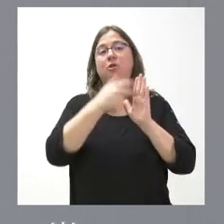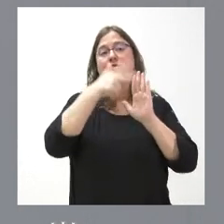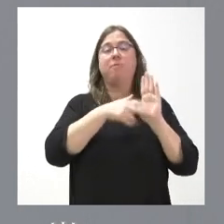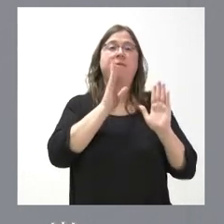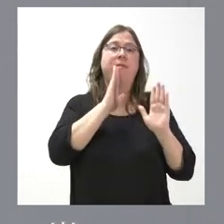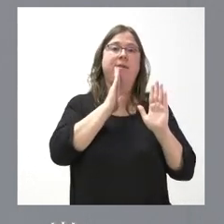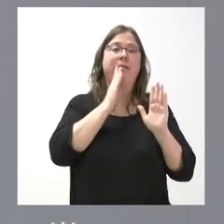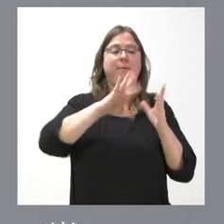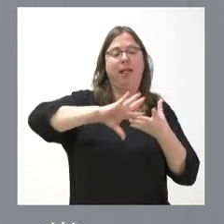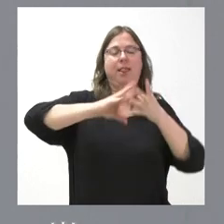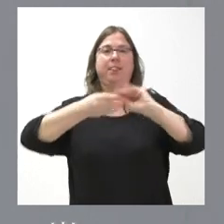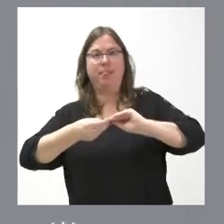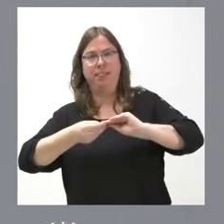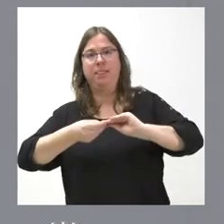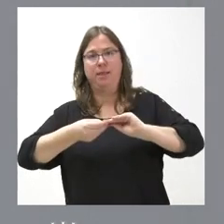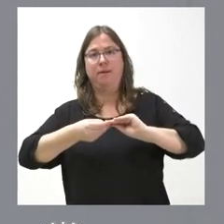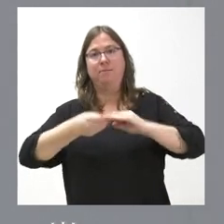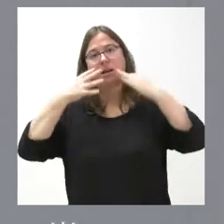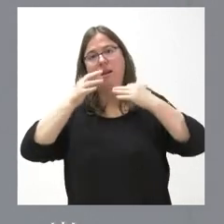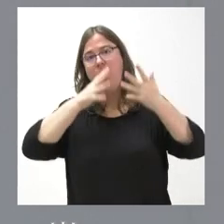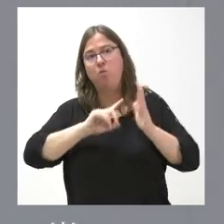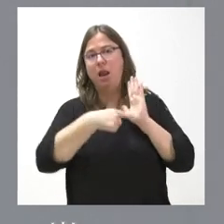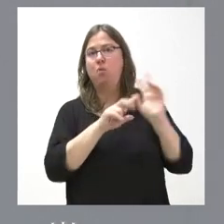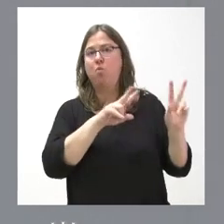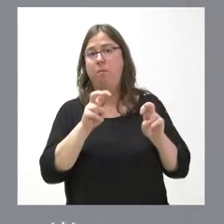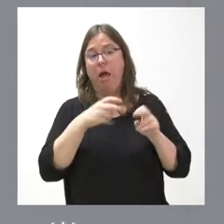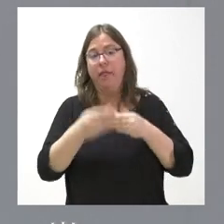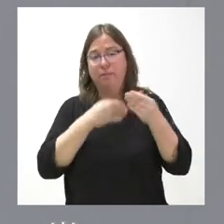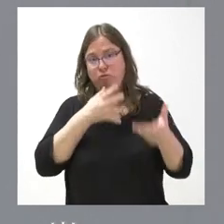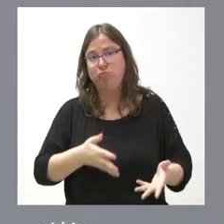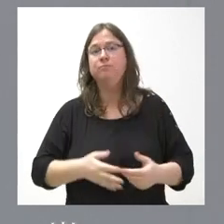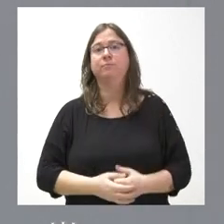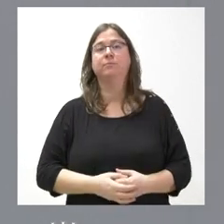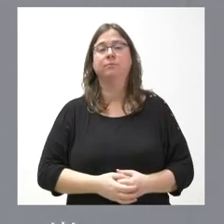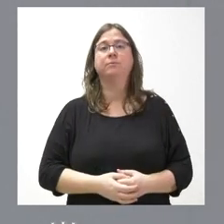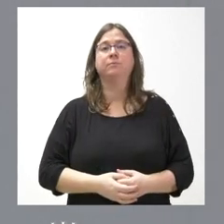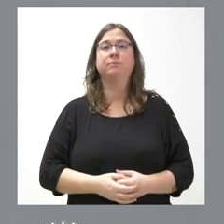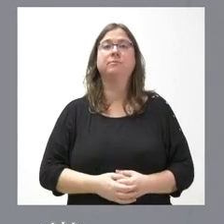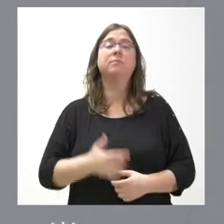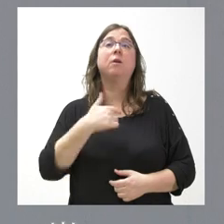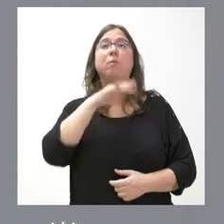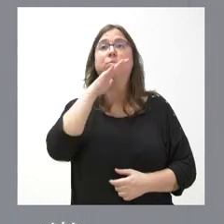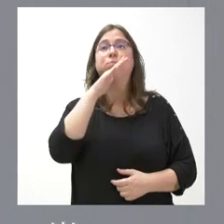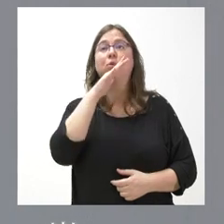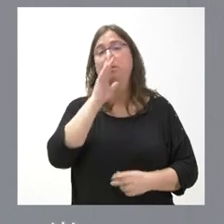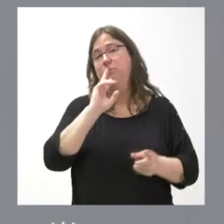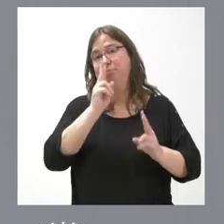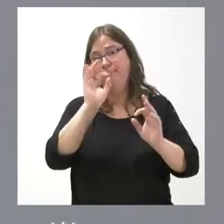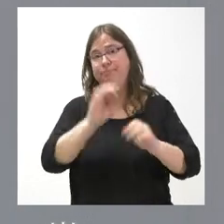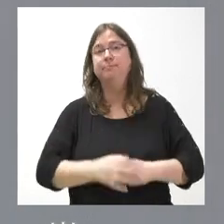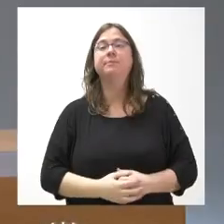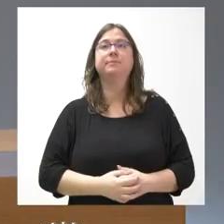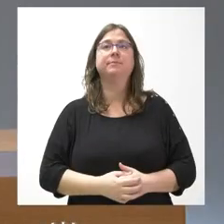previa, pues ajustarla a la realidad de la nueva medida, que es lo que estamos haciendo básicamente y creo que con eso corresponde a su pregunta.